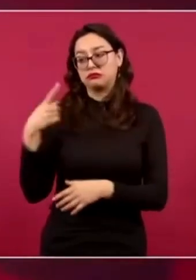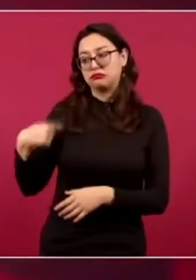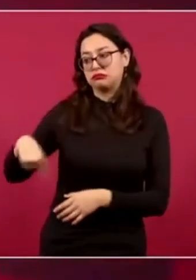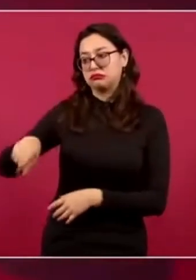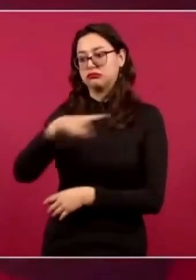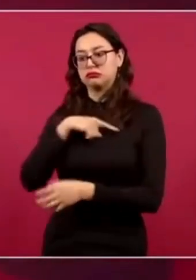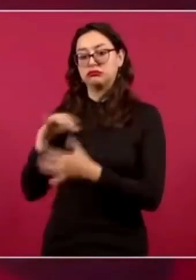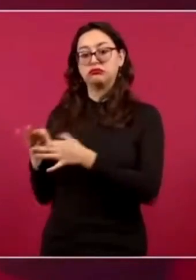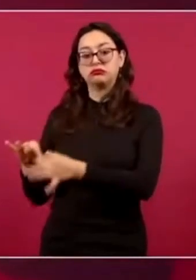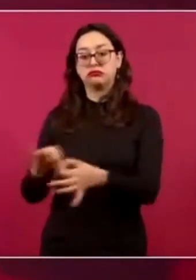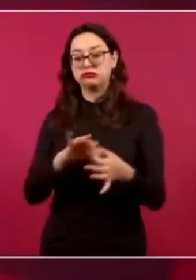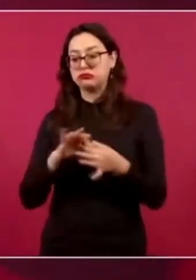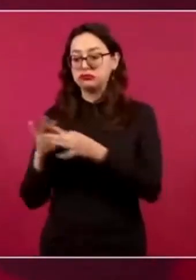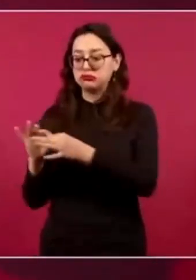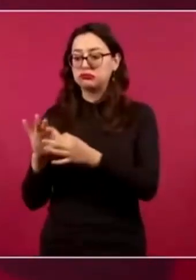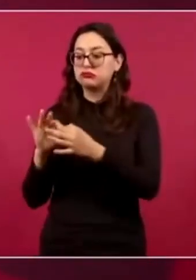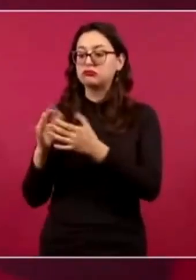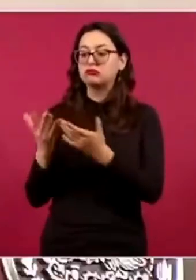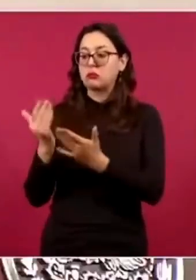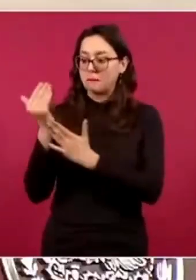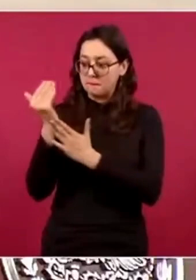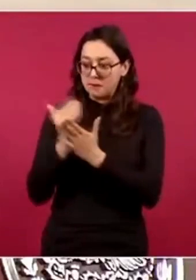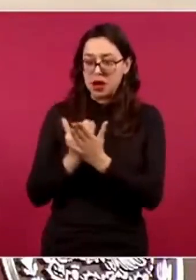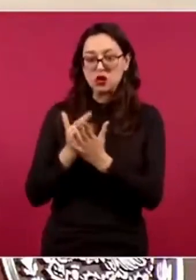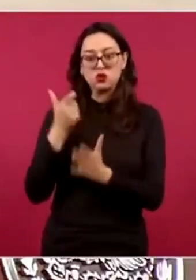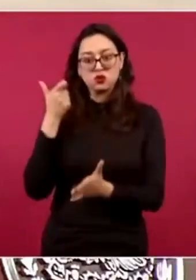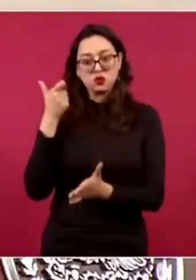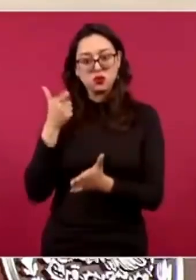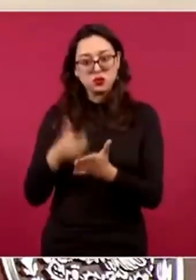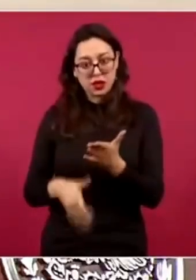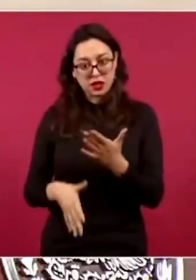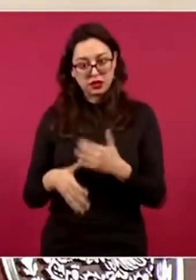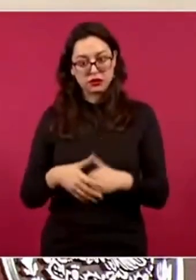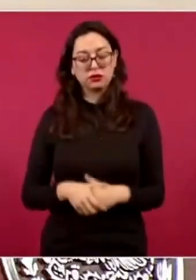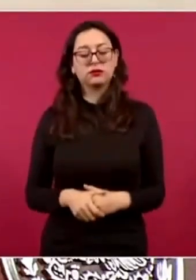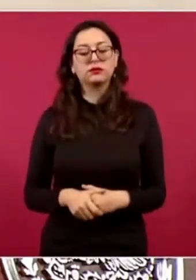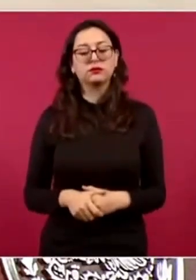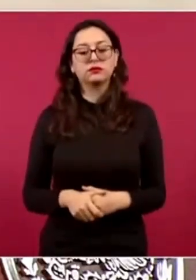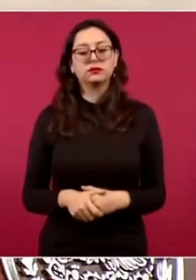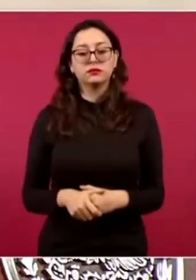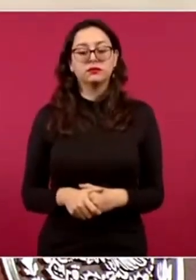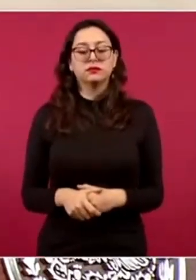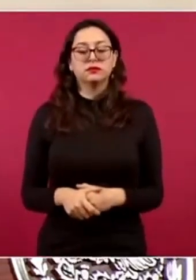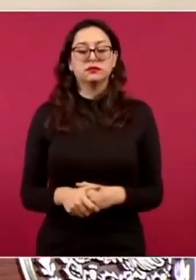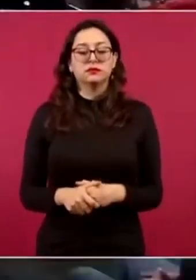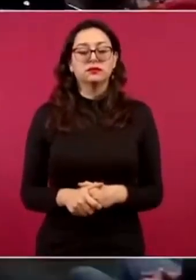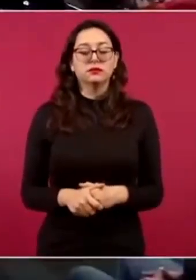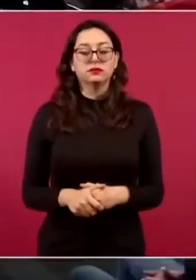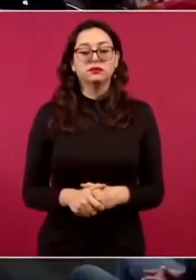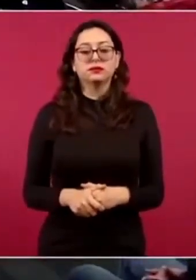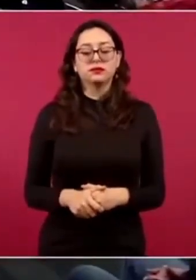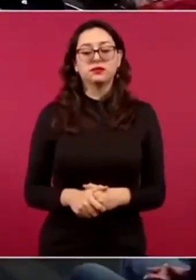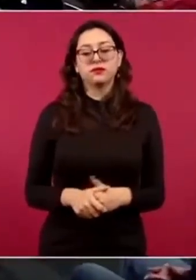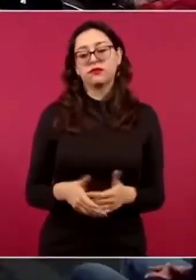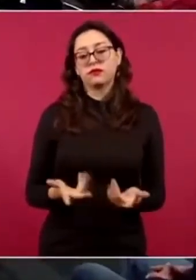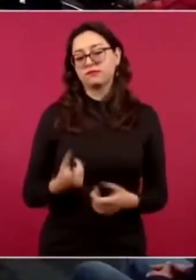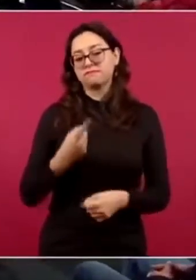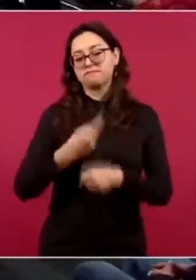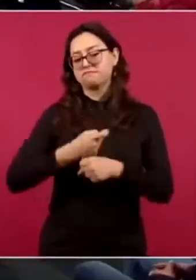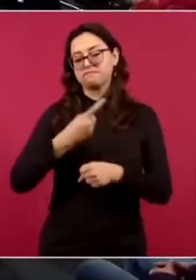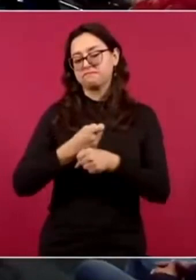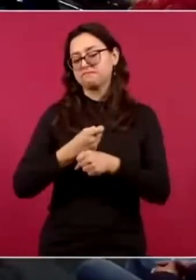es un primer acercamiento primero va a ser virtual a través de